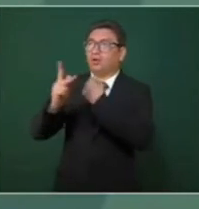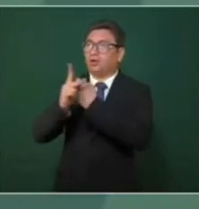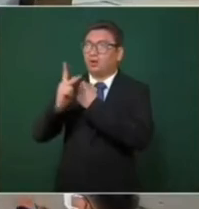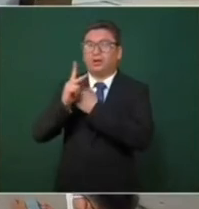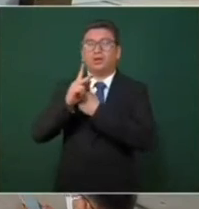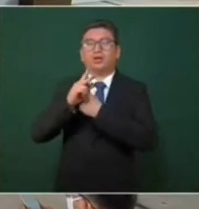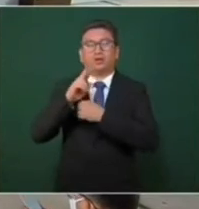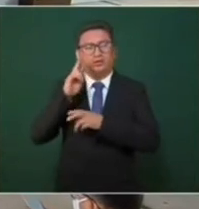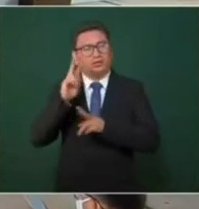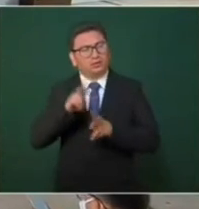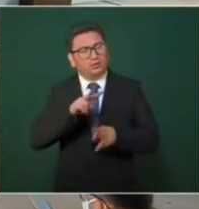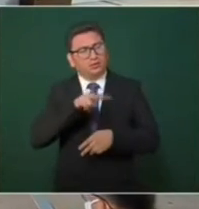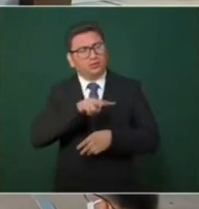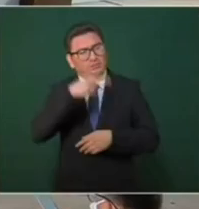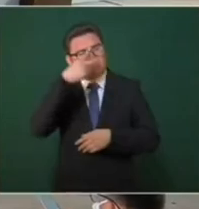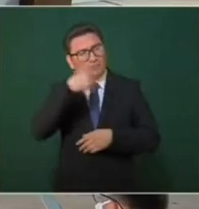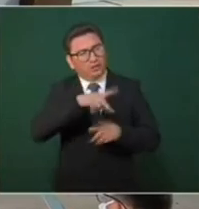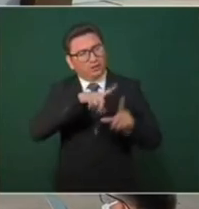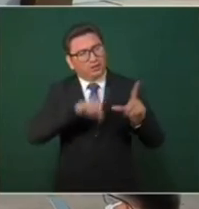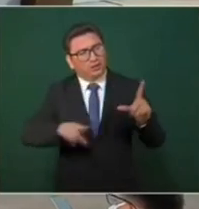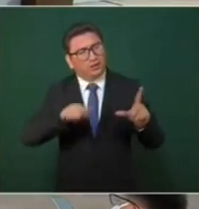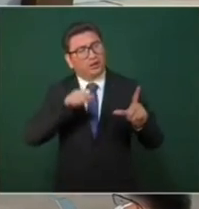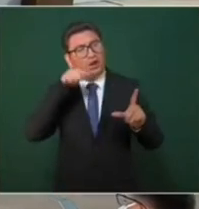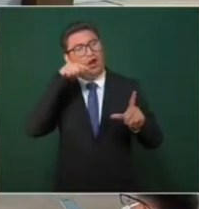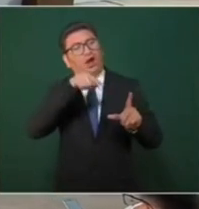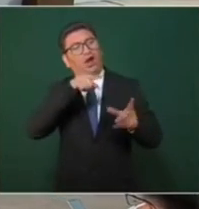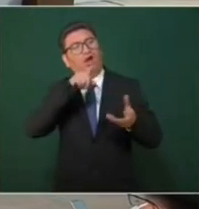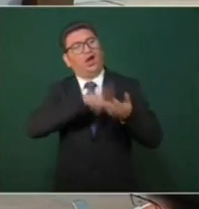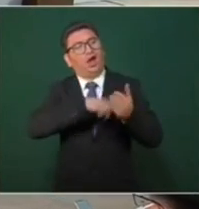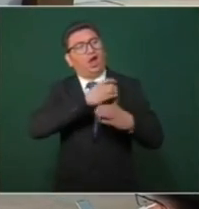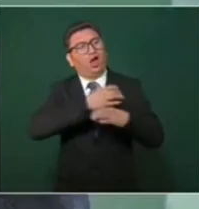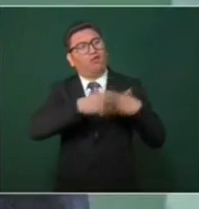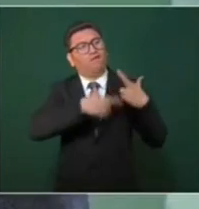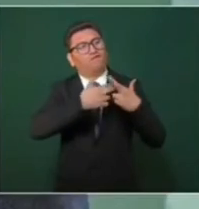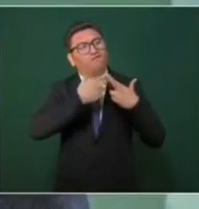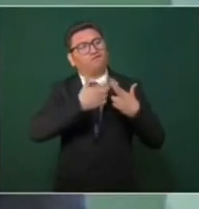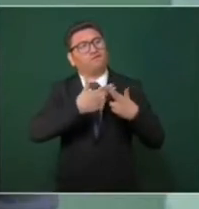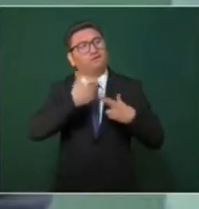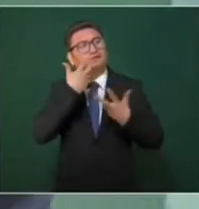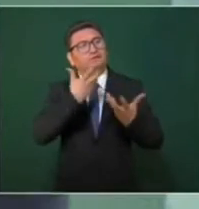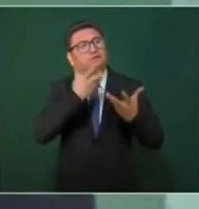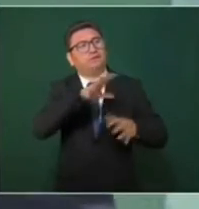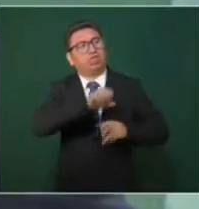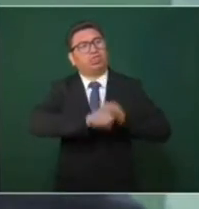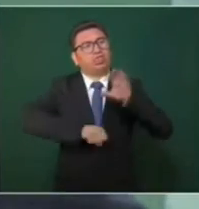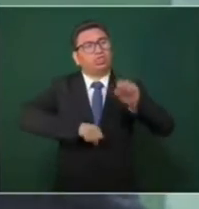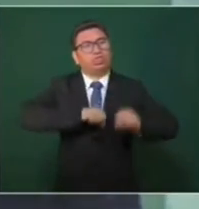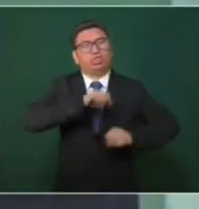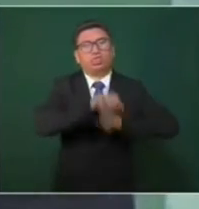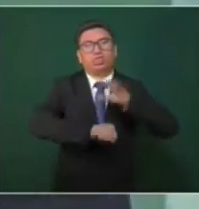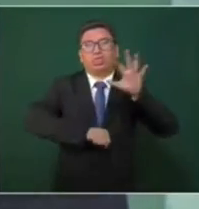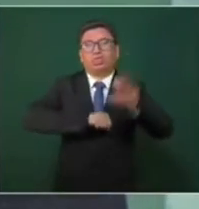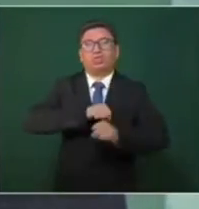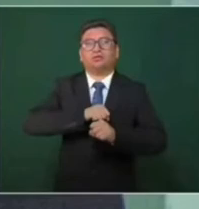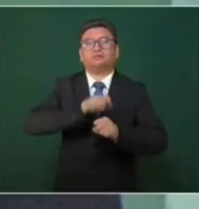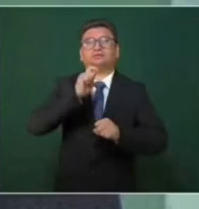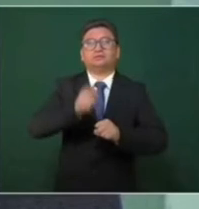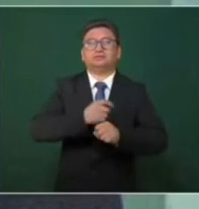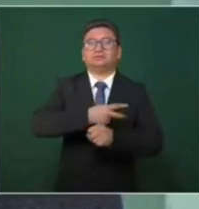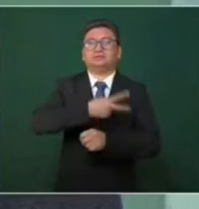veían como tierra de conquista, era la segunda conquista,